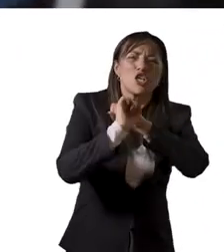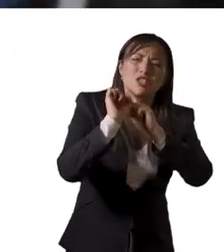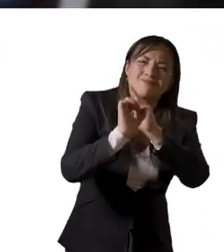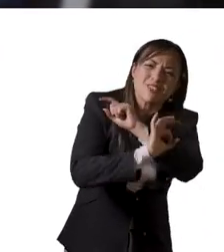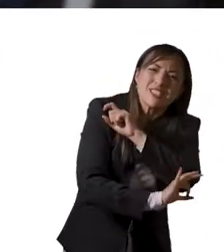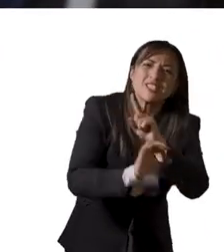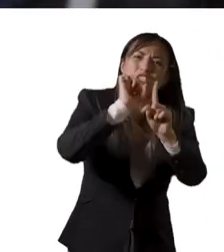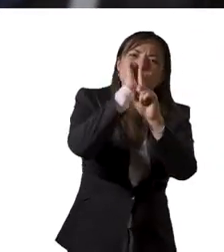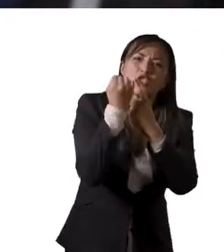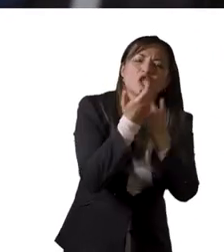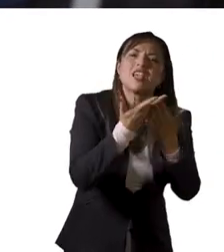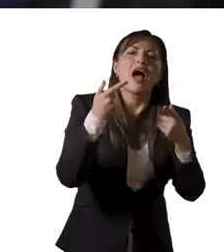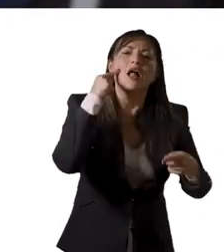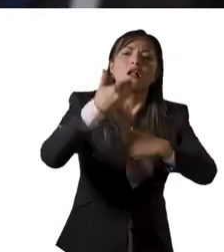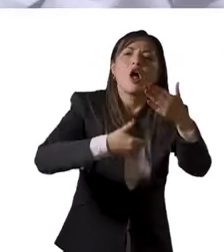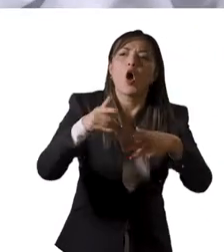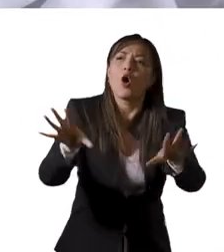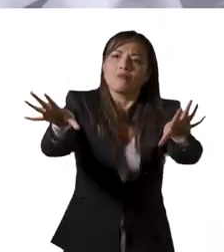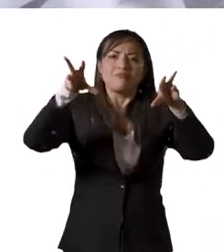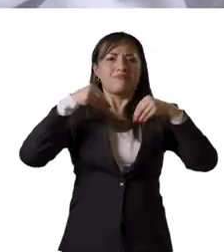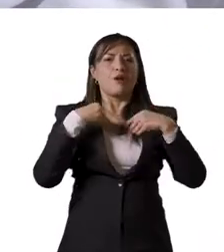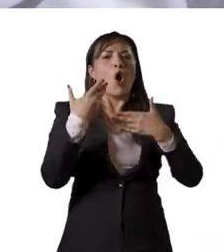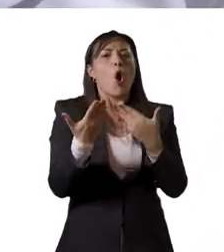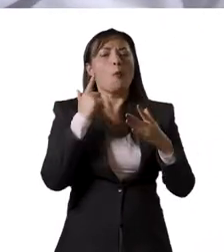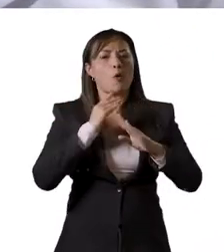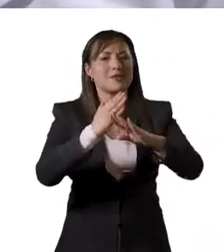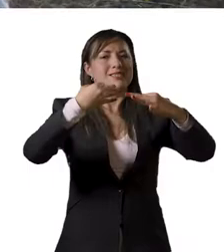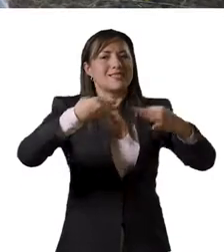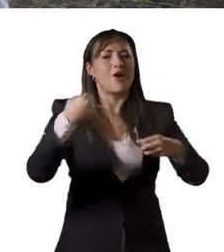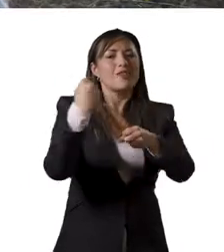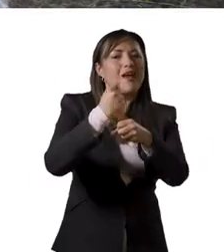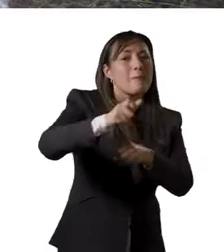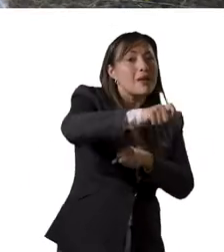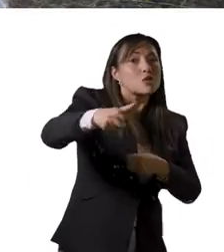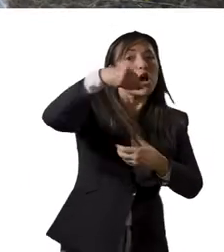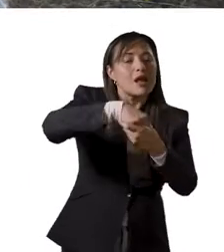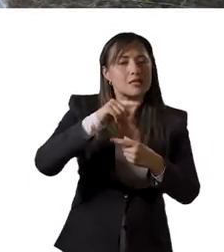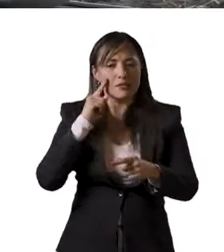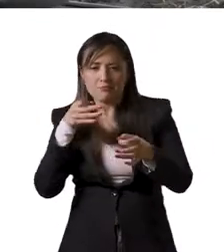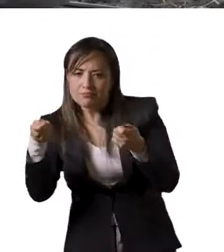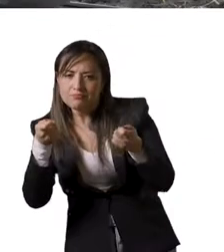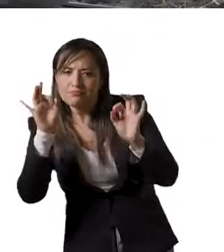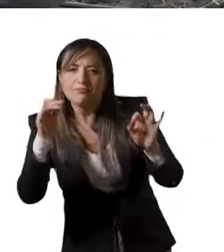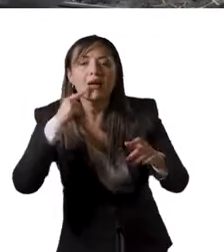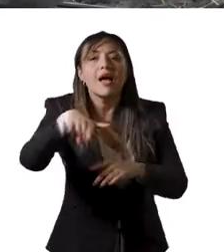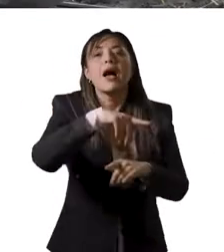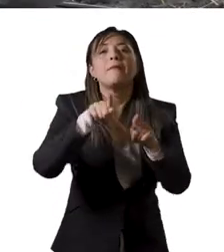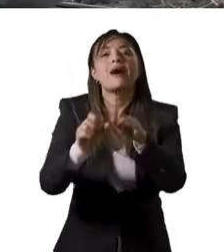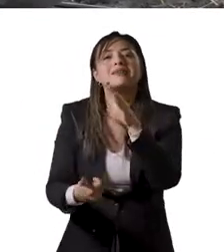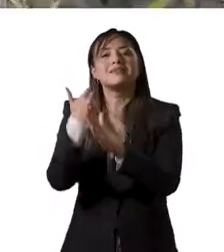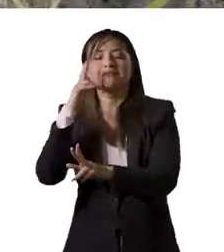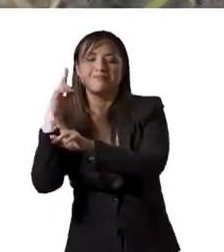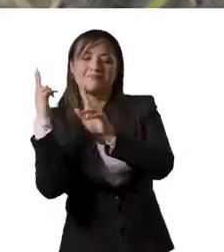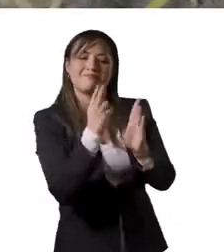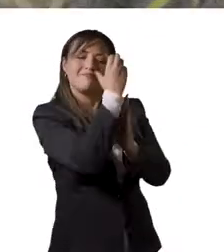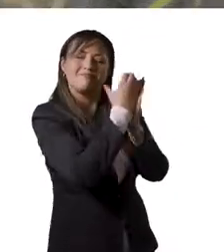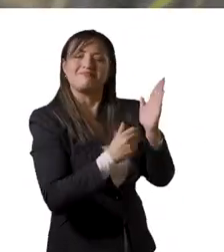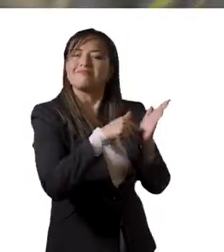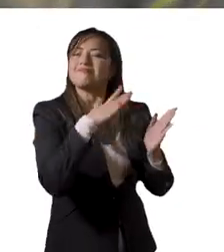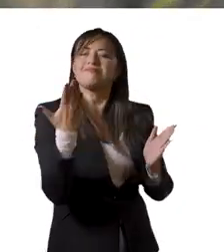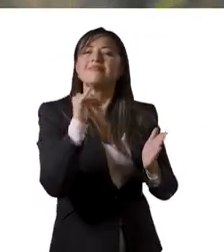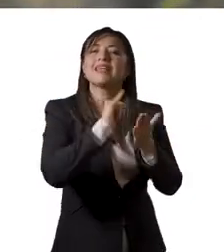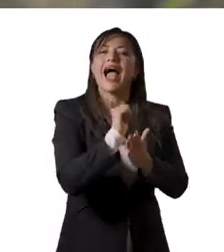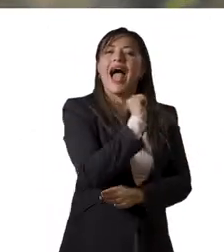psicosociales en el marco de la adopción del Sistema de Gestión de Seguridad y Salud en el Trabajo, renovó la calificación del